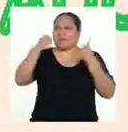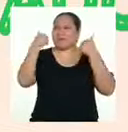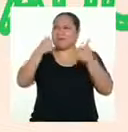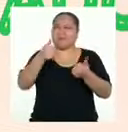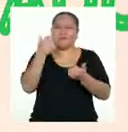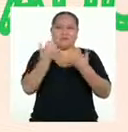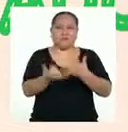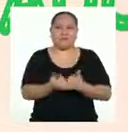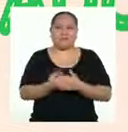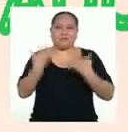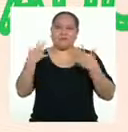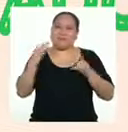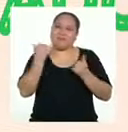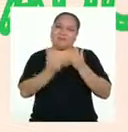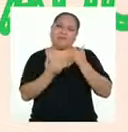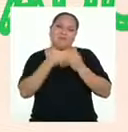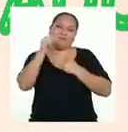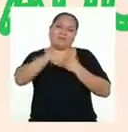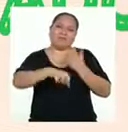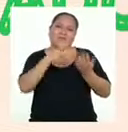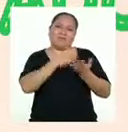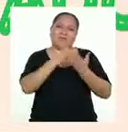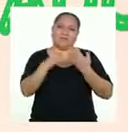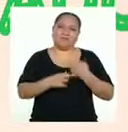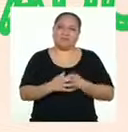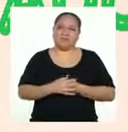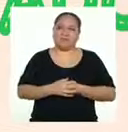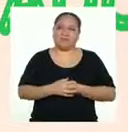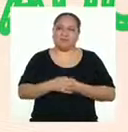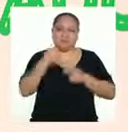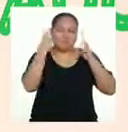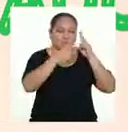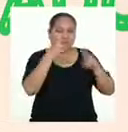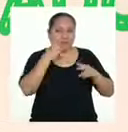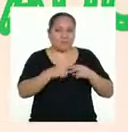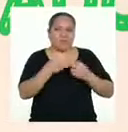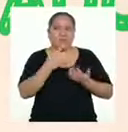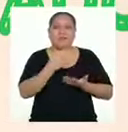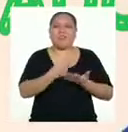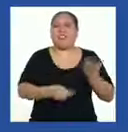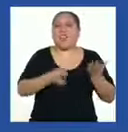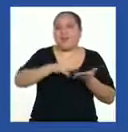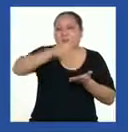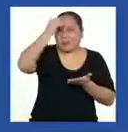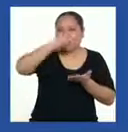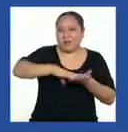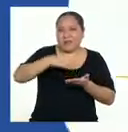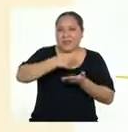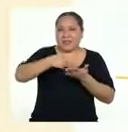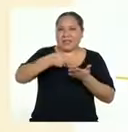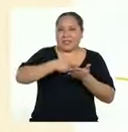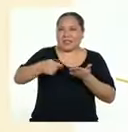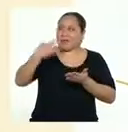hoy. Pero ya llegamos al final del programa. Revisemos lo que hemos aprendido estas semanas.